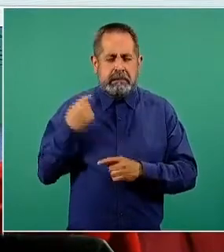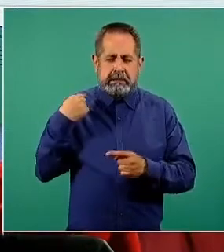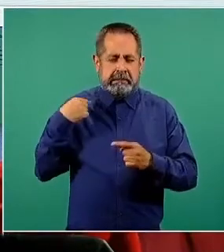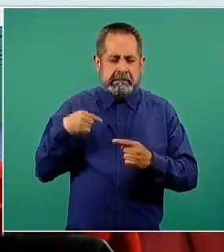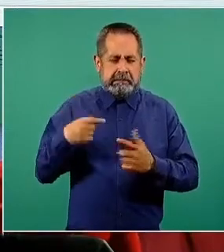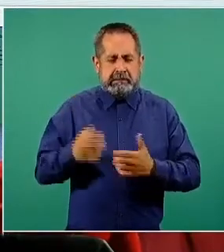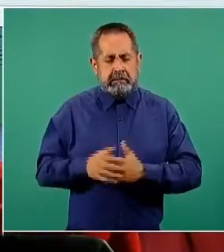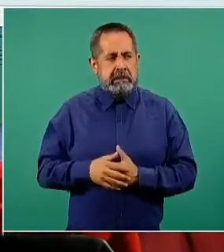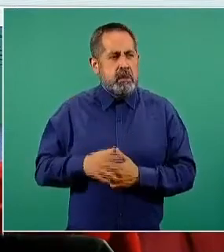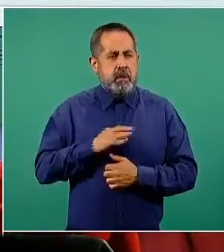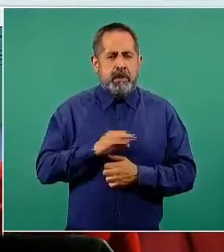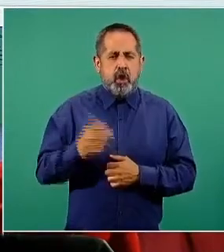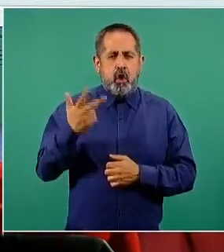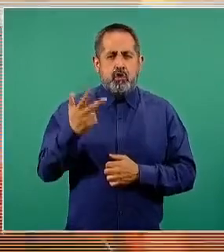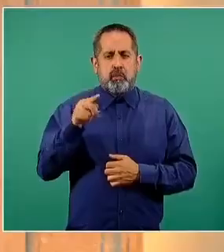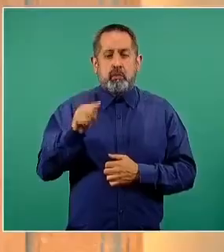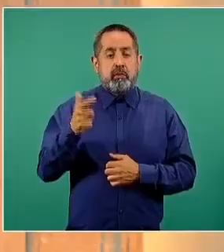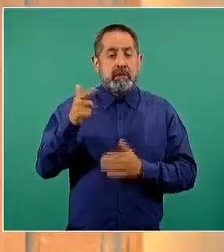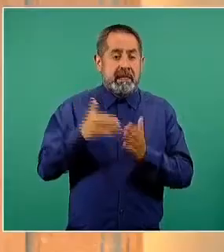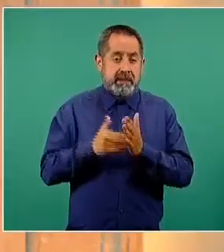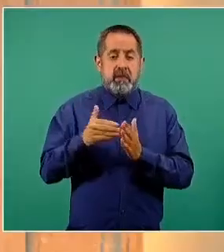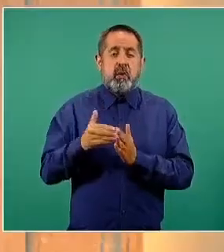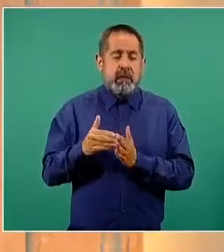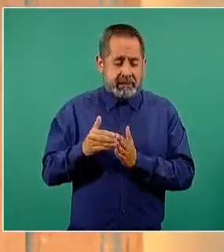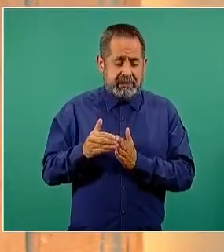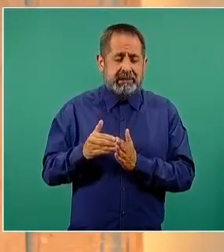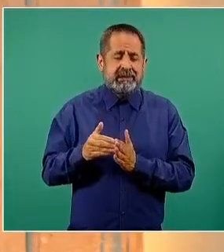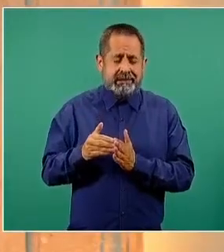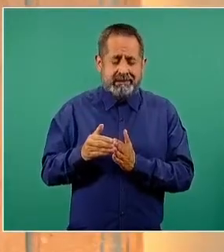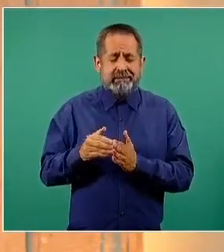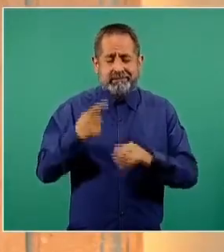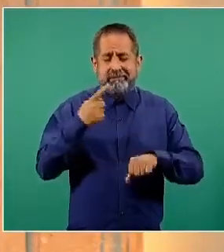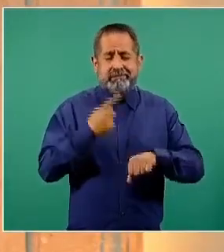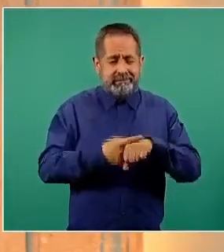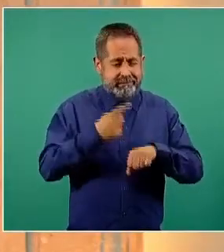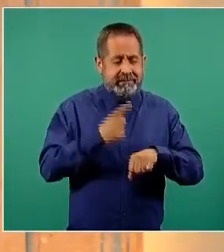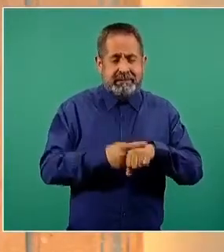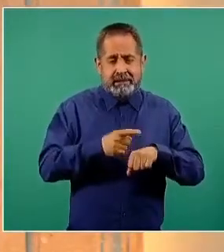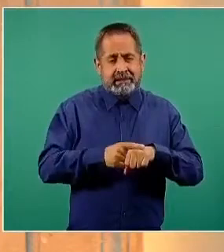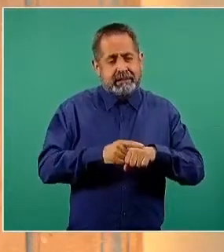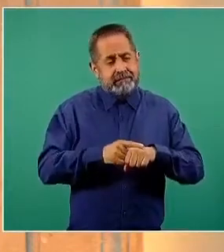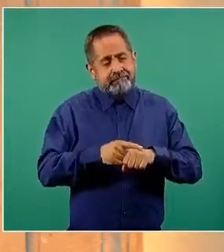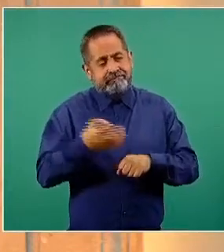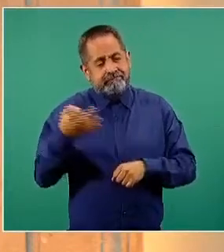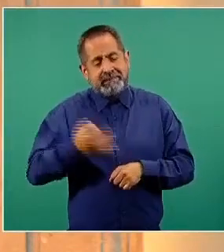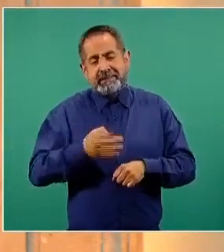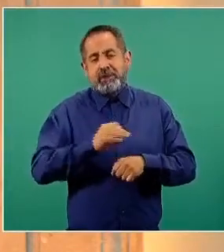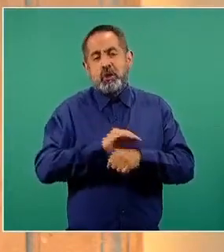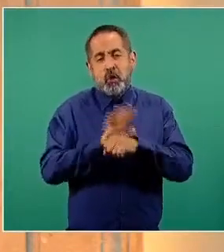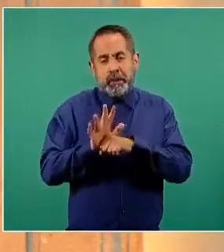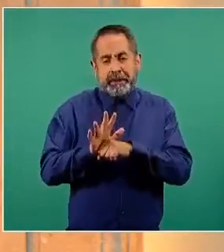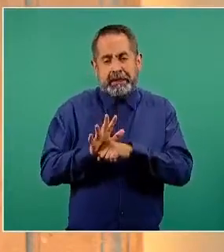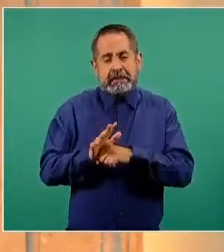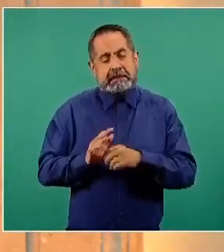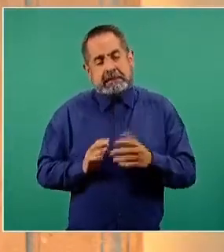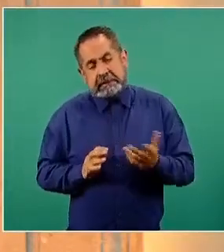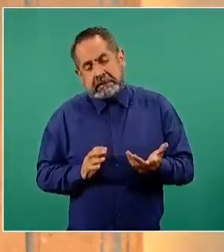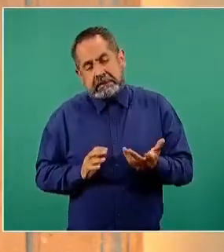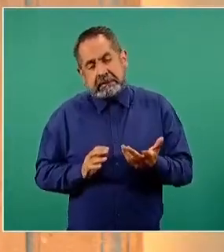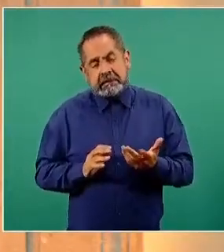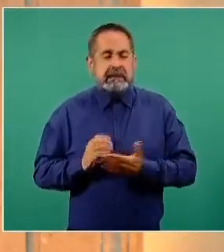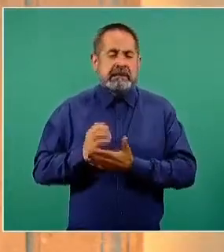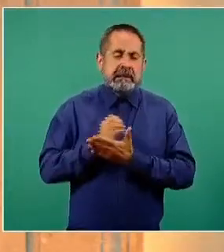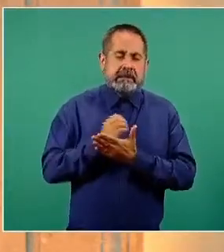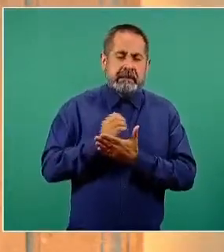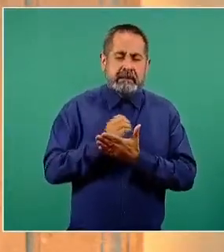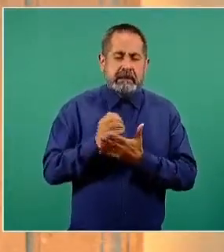más de 8.7 millones ya de personas con esquemas completos, esperando obviamente que a su